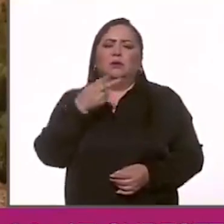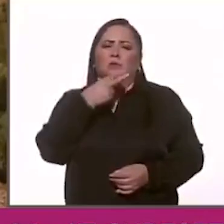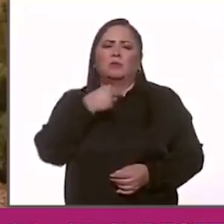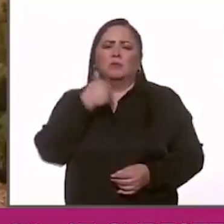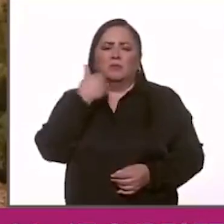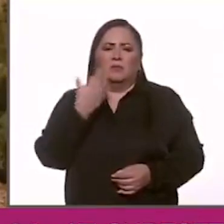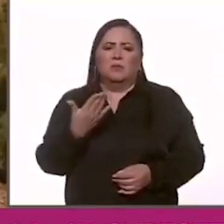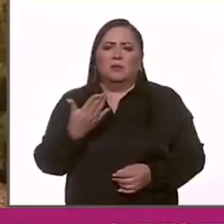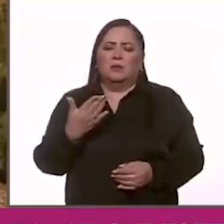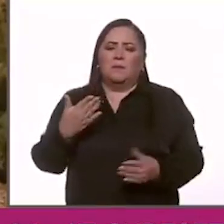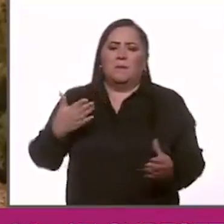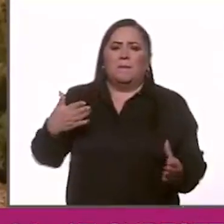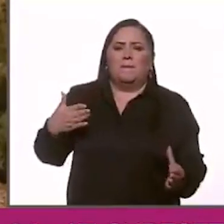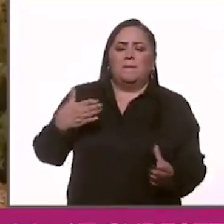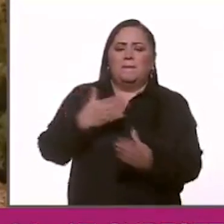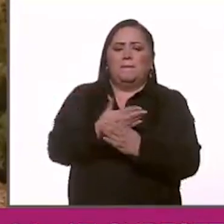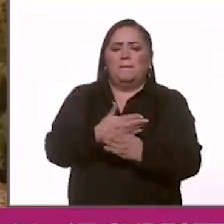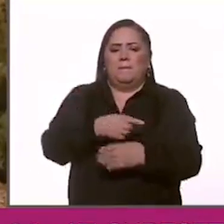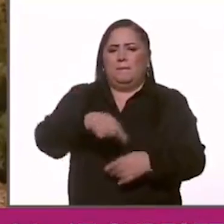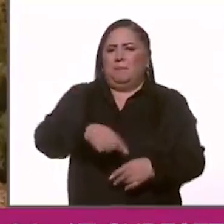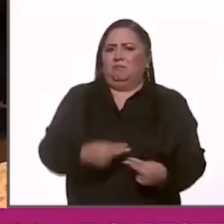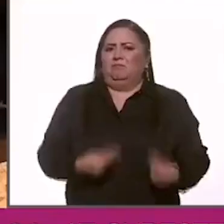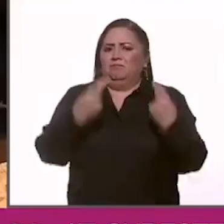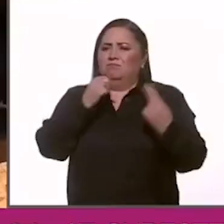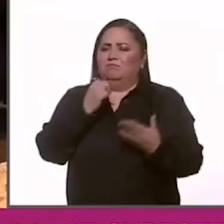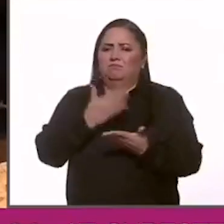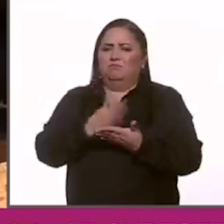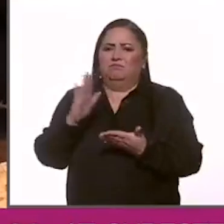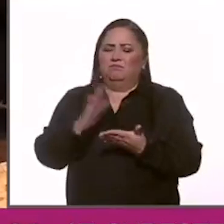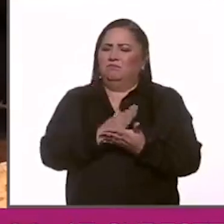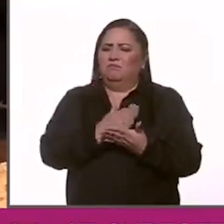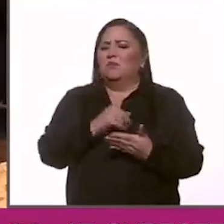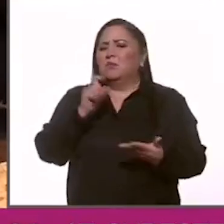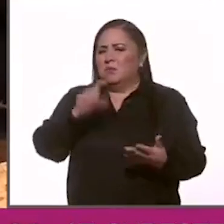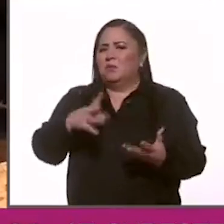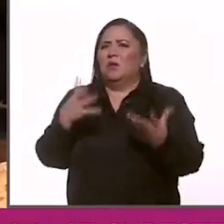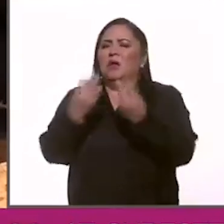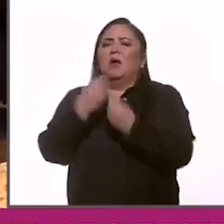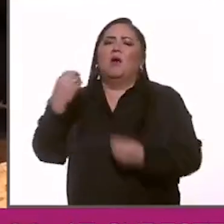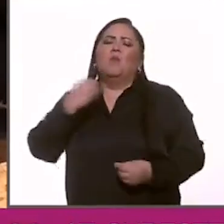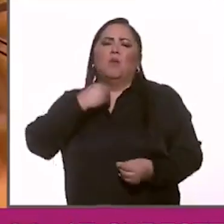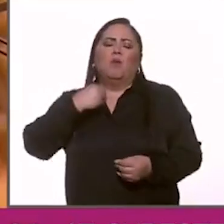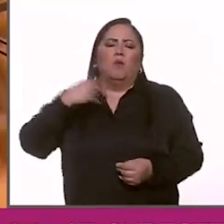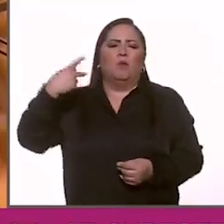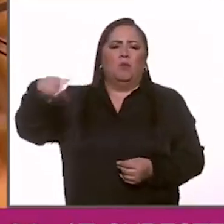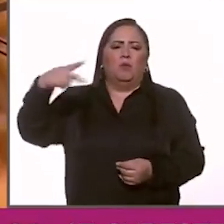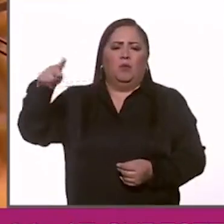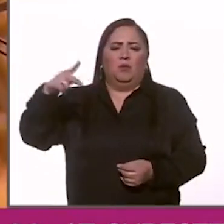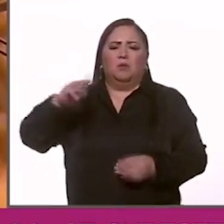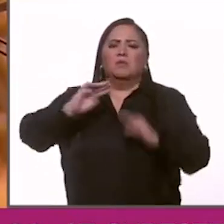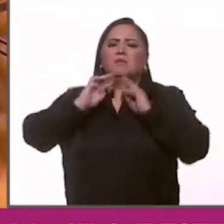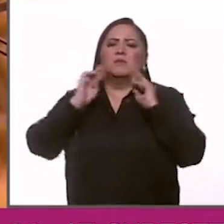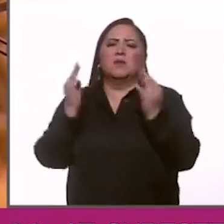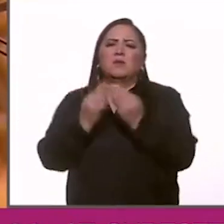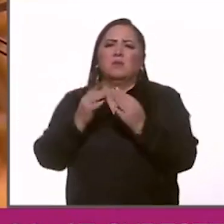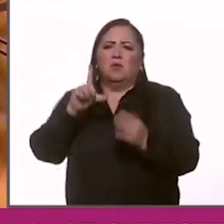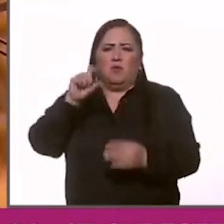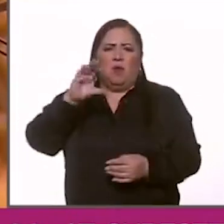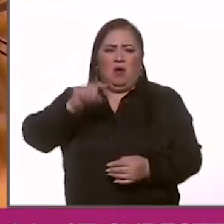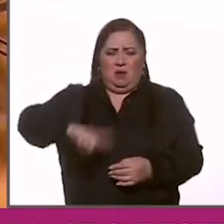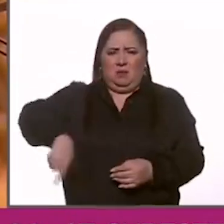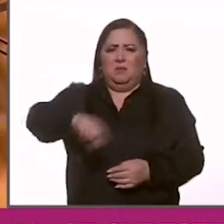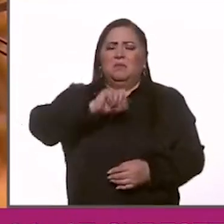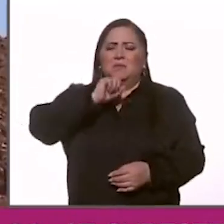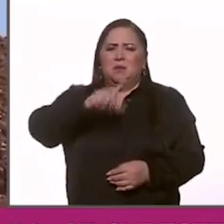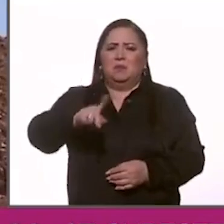meterse al asunto. Está ahorita empujando, junto con los abogados del crimen organizado local aquí de